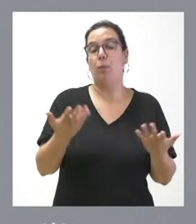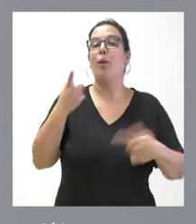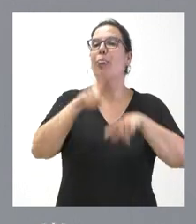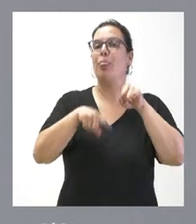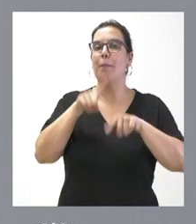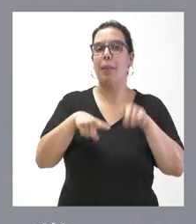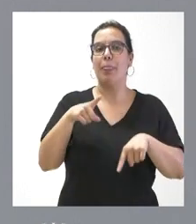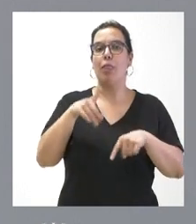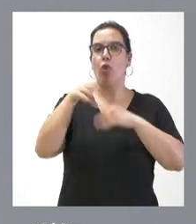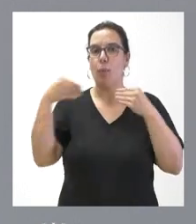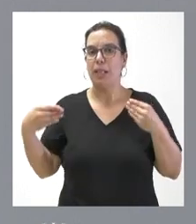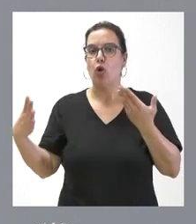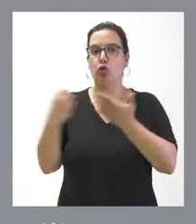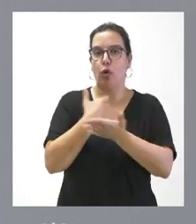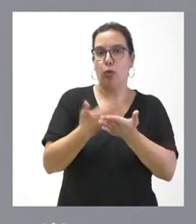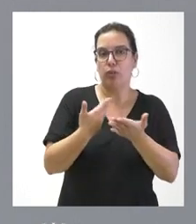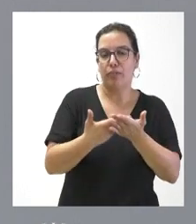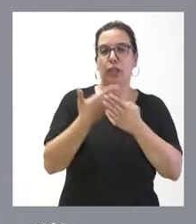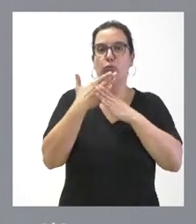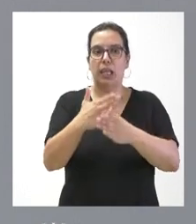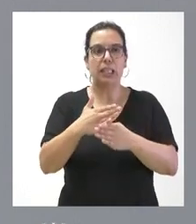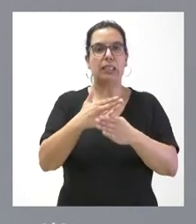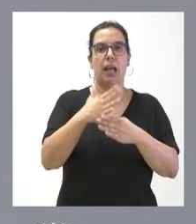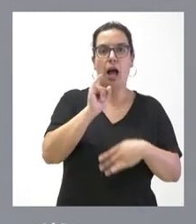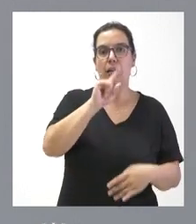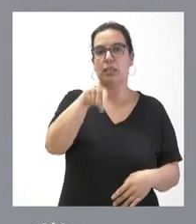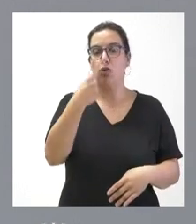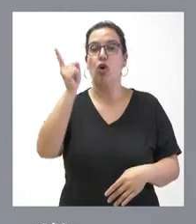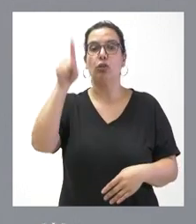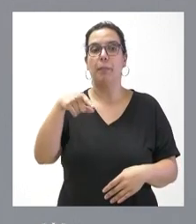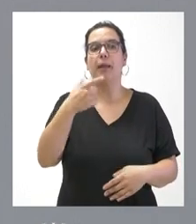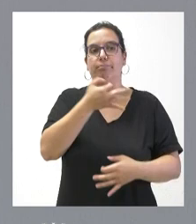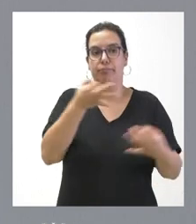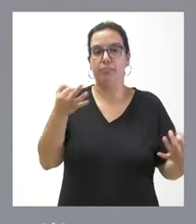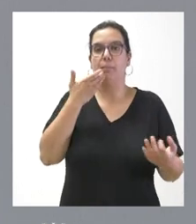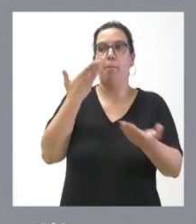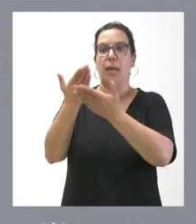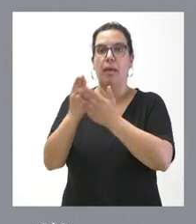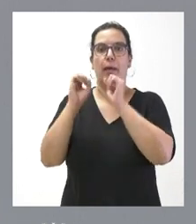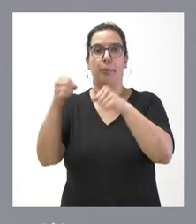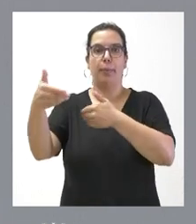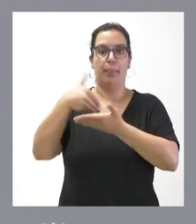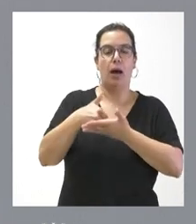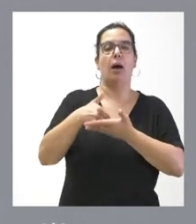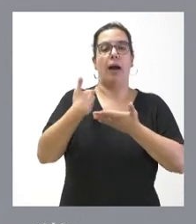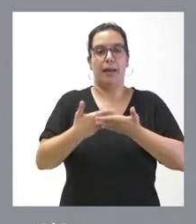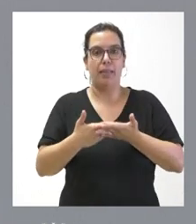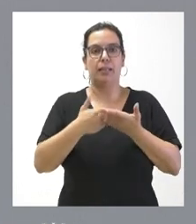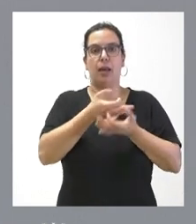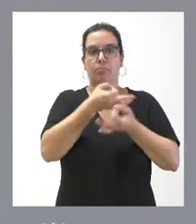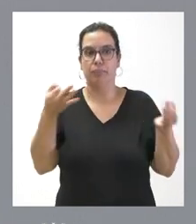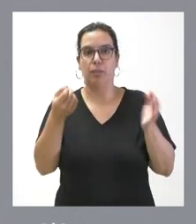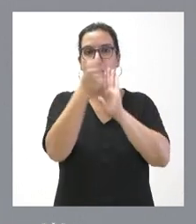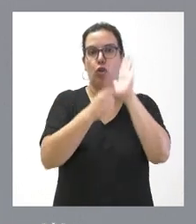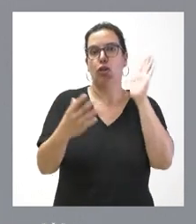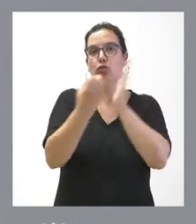se pueda aportar toda la documentación justificativa que exige la Roma y depende también de que, efectivamente, esa documentación acredite el cumplimiento de todas las